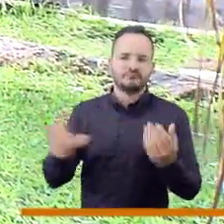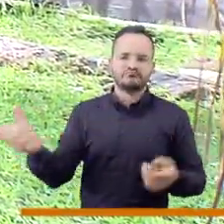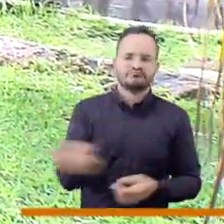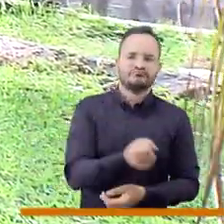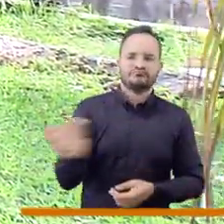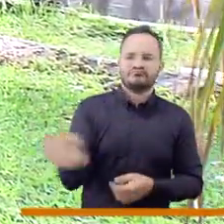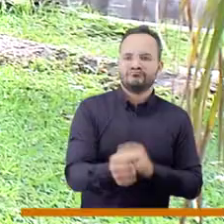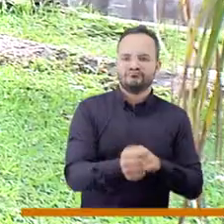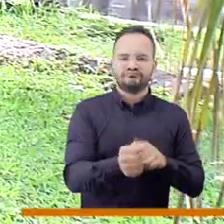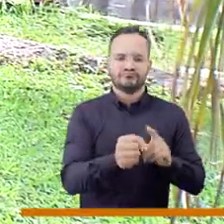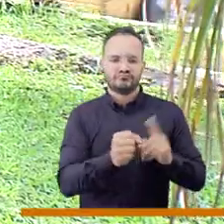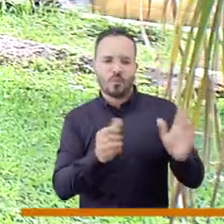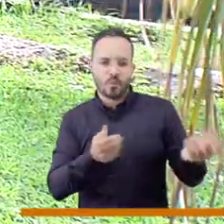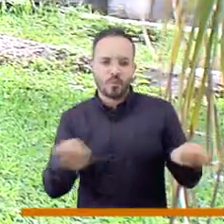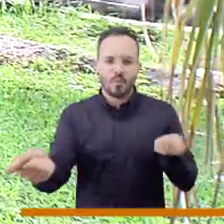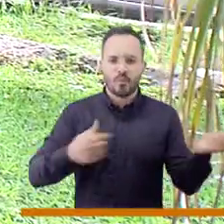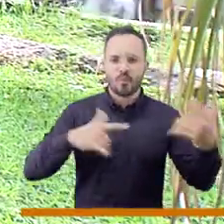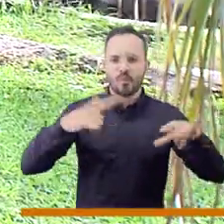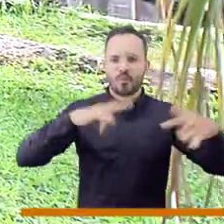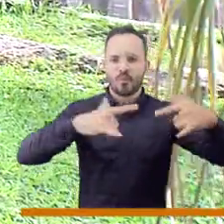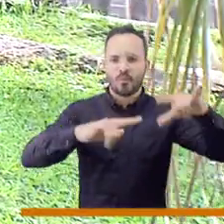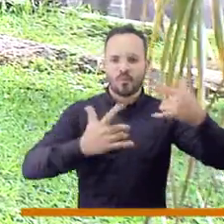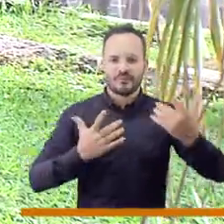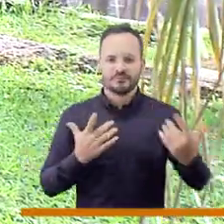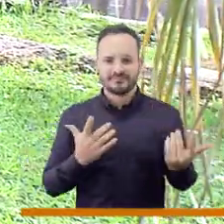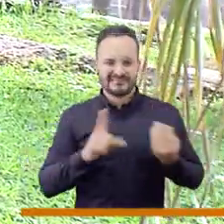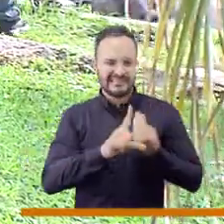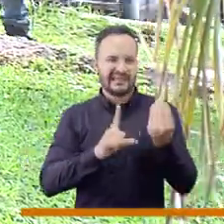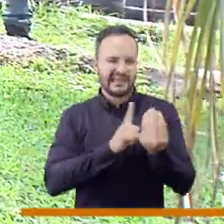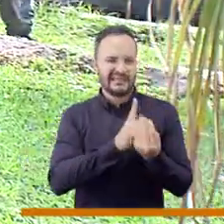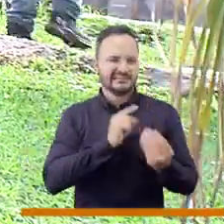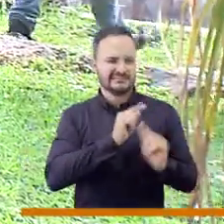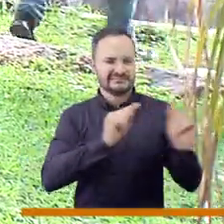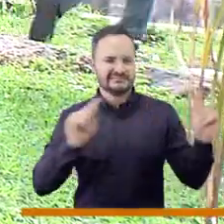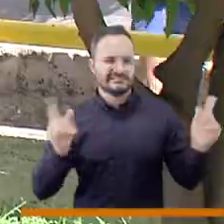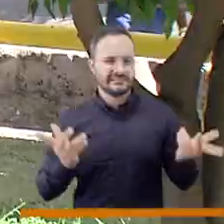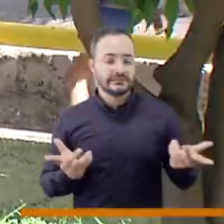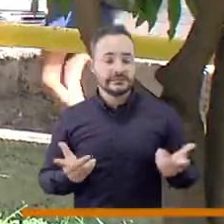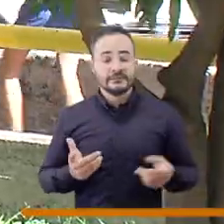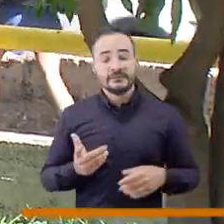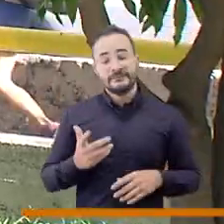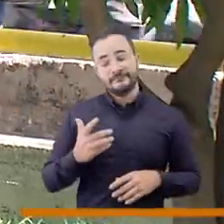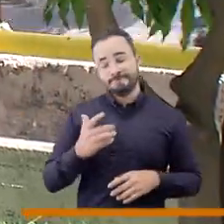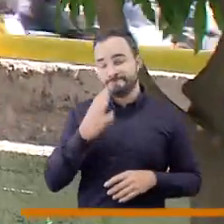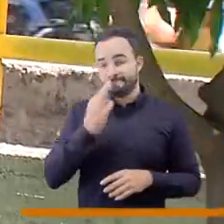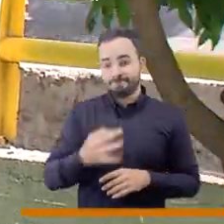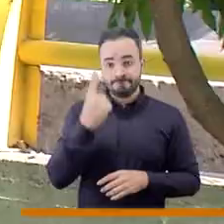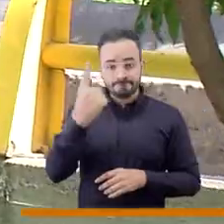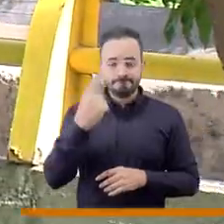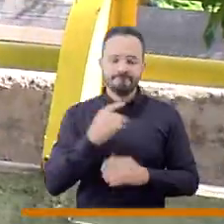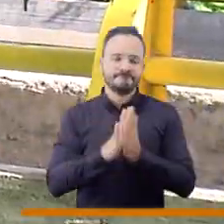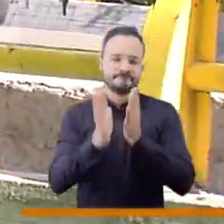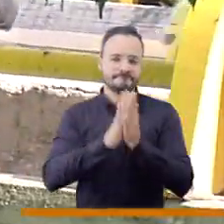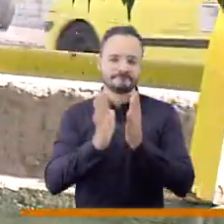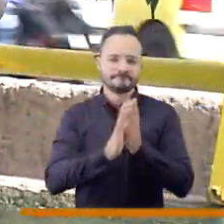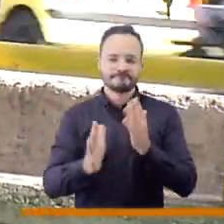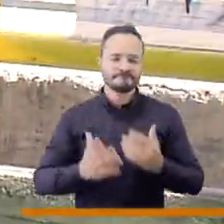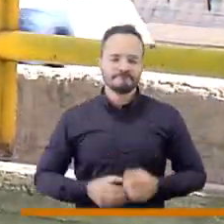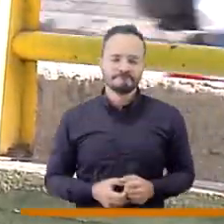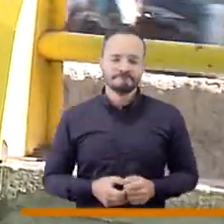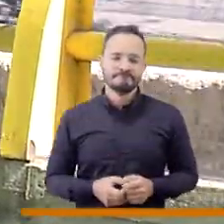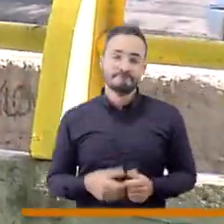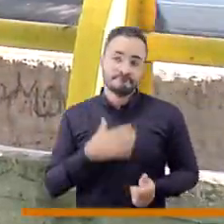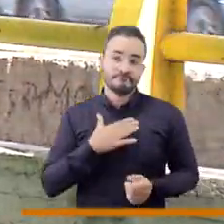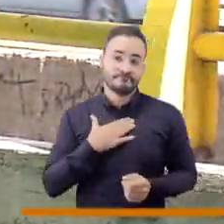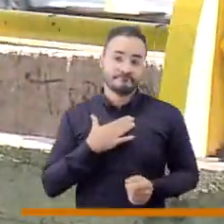situaciones, digamos, de ser utilizados o usados o instrumentalizados por actores ilegales. Entonces, ahí es donde hay que poner el foco. A mí